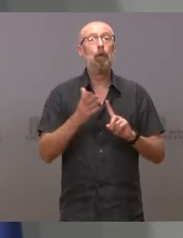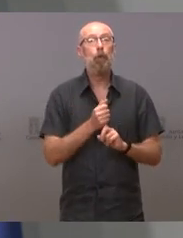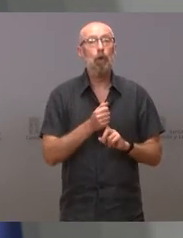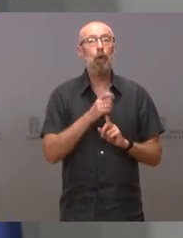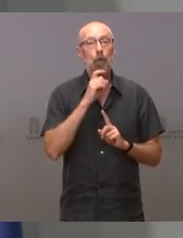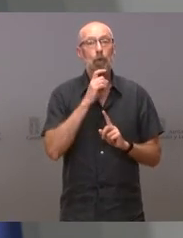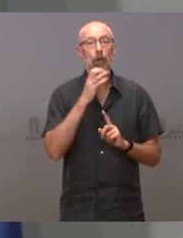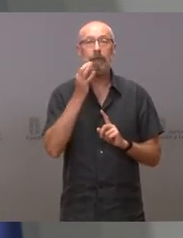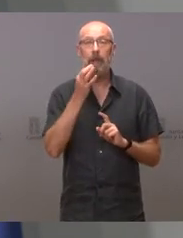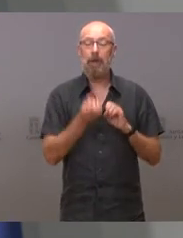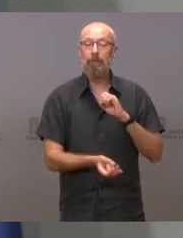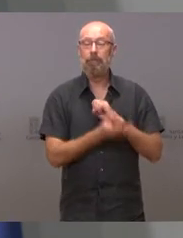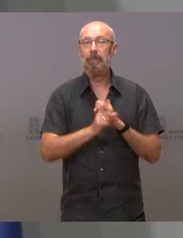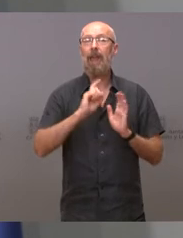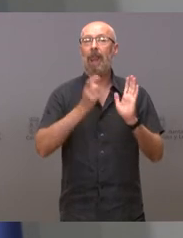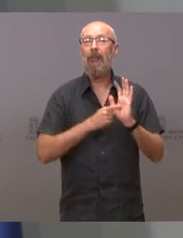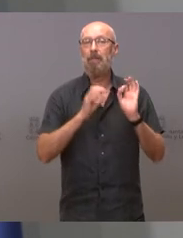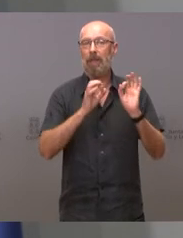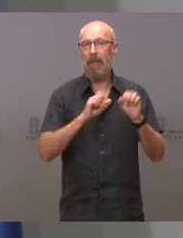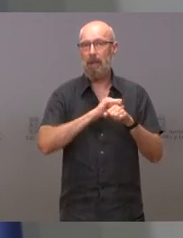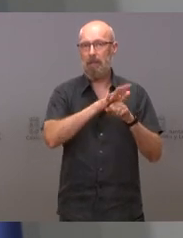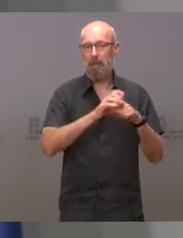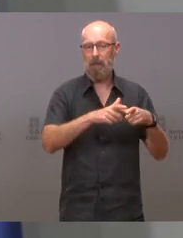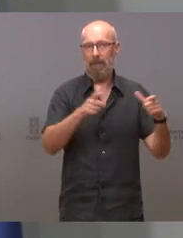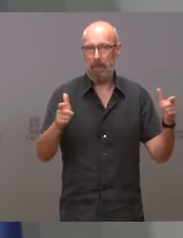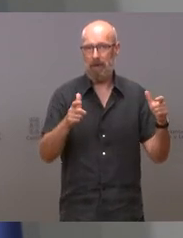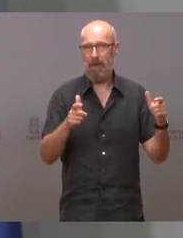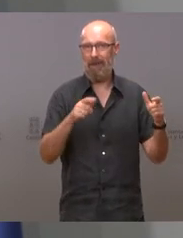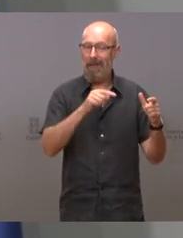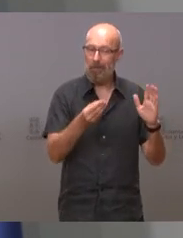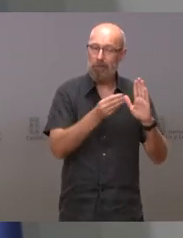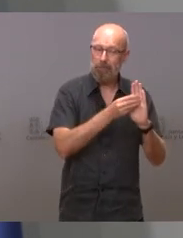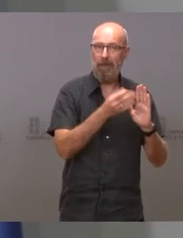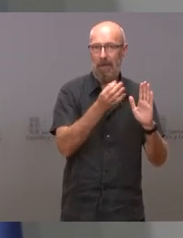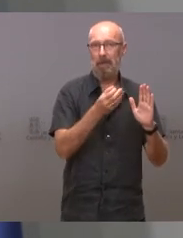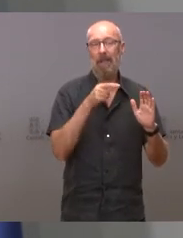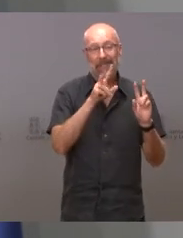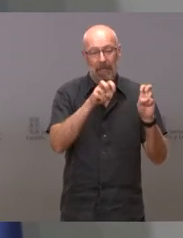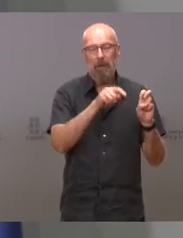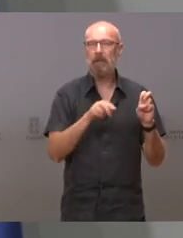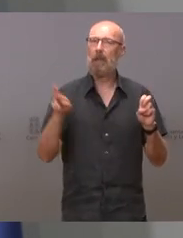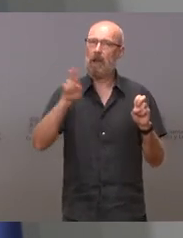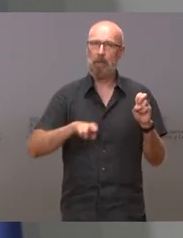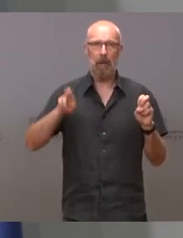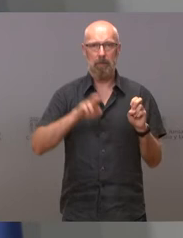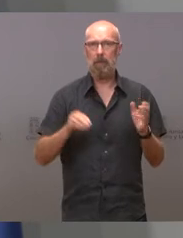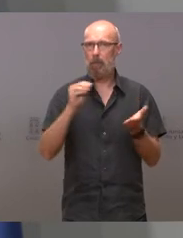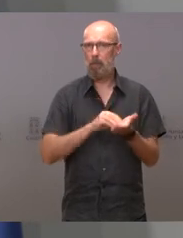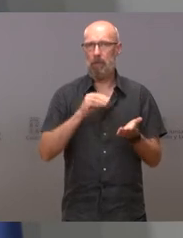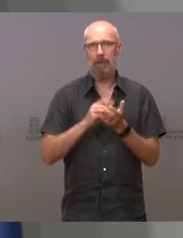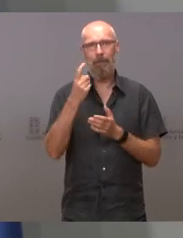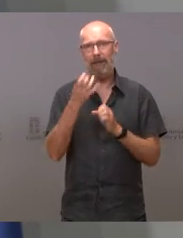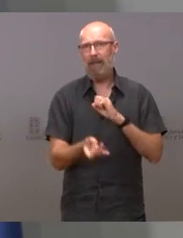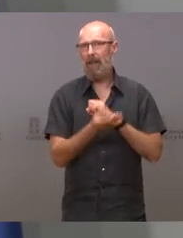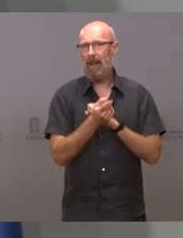una ley de pandemias, como hemos reiterado una y otra y otra, y otra vez. Es una cosa que habría que regular a nivel